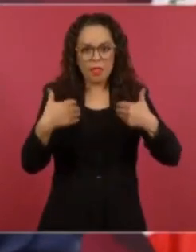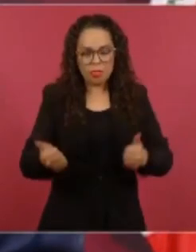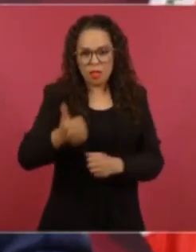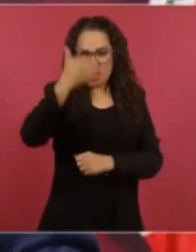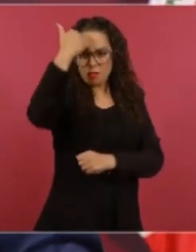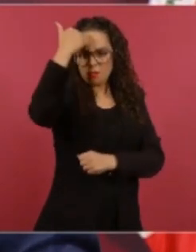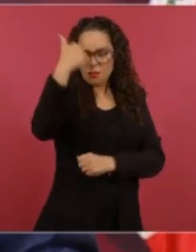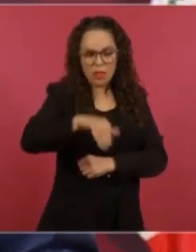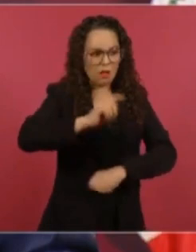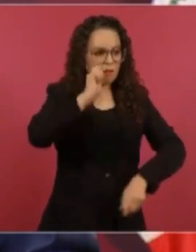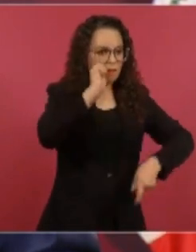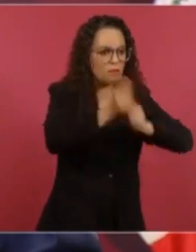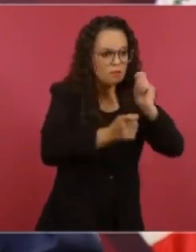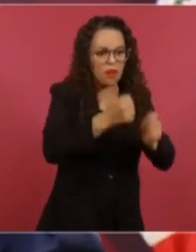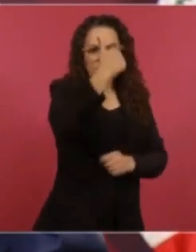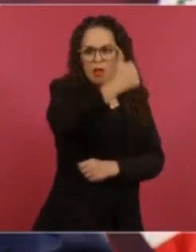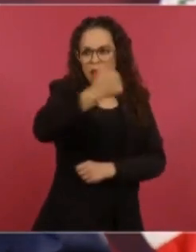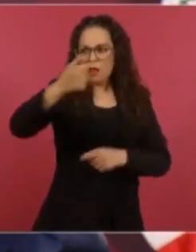manipular.